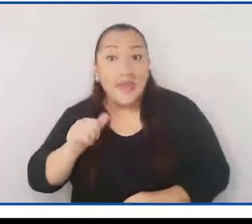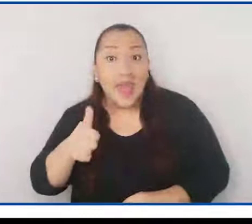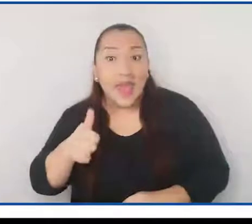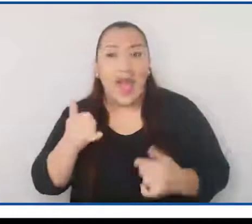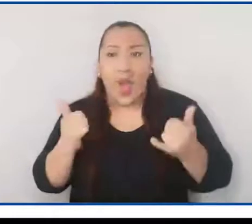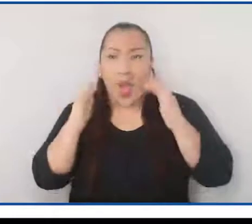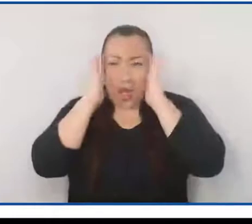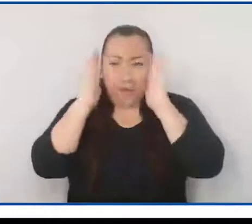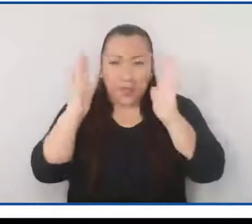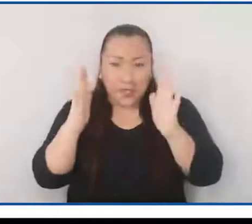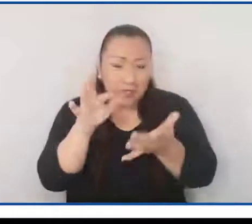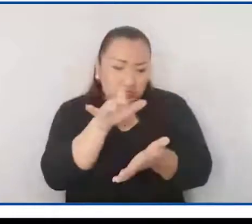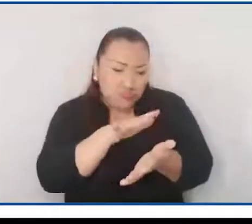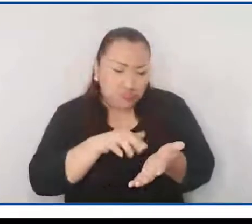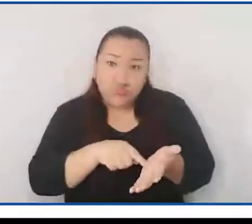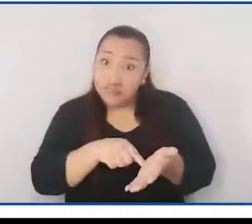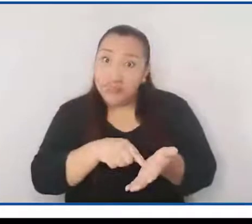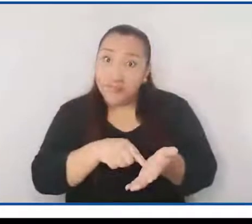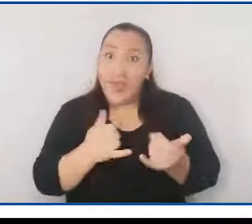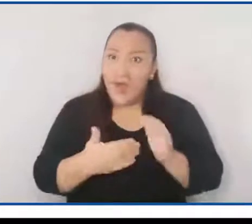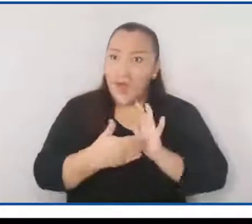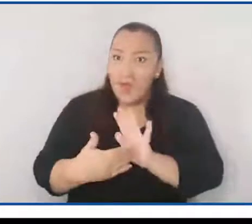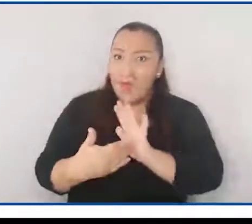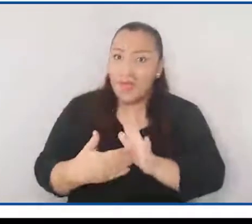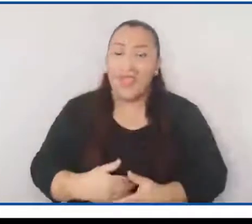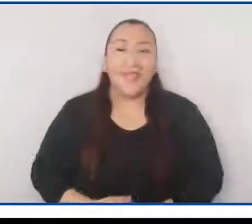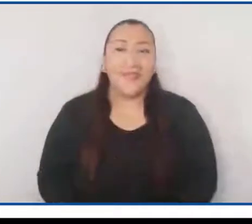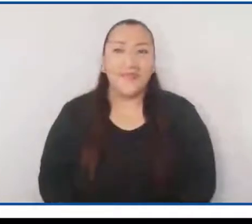Presten atención al siguiente texto.